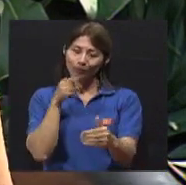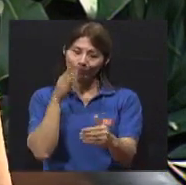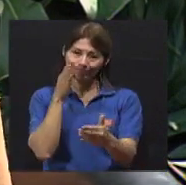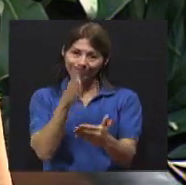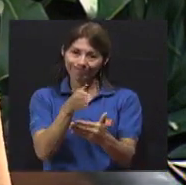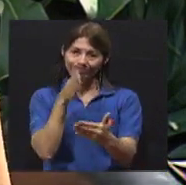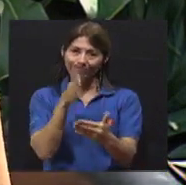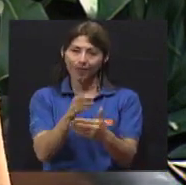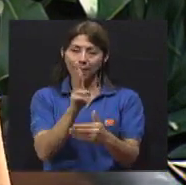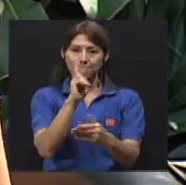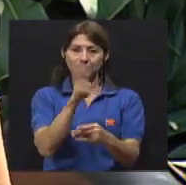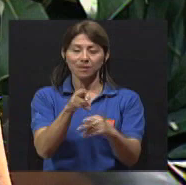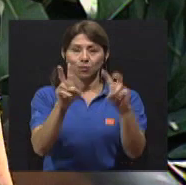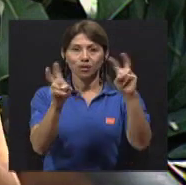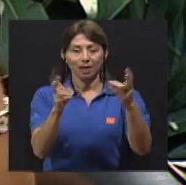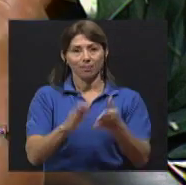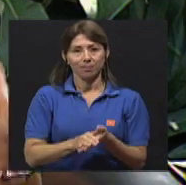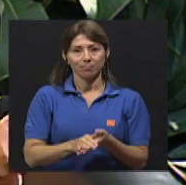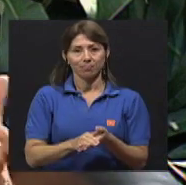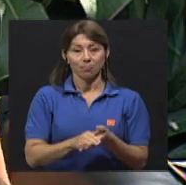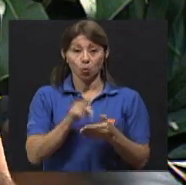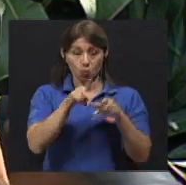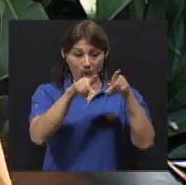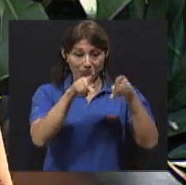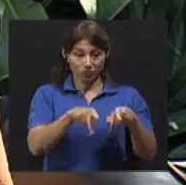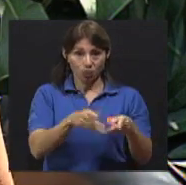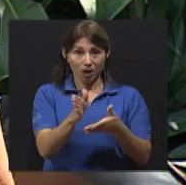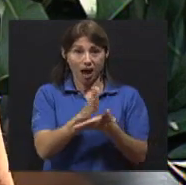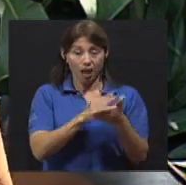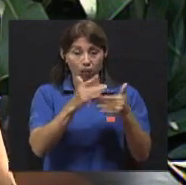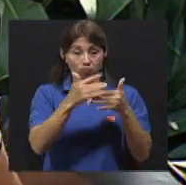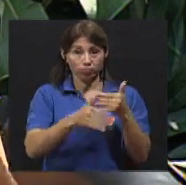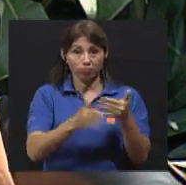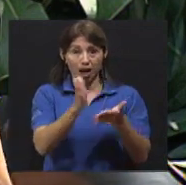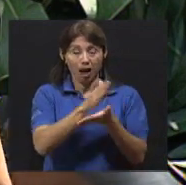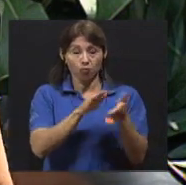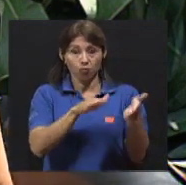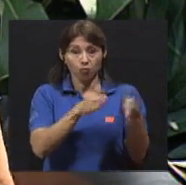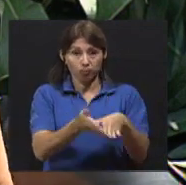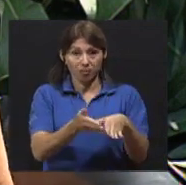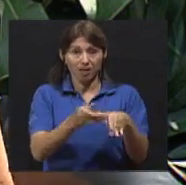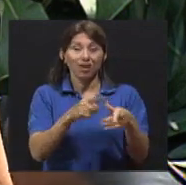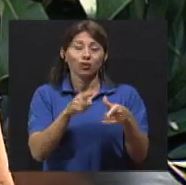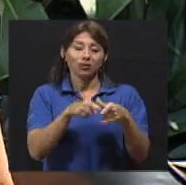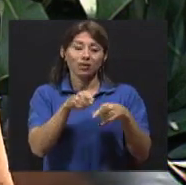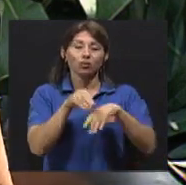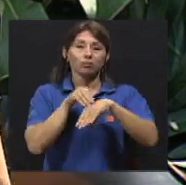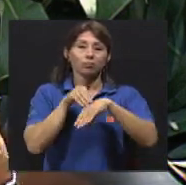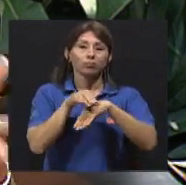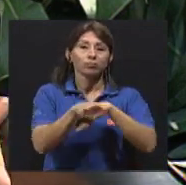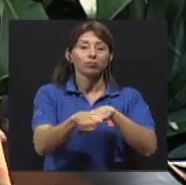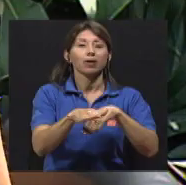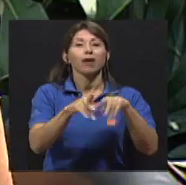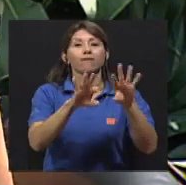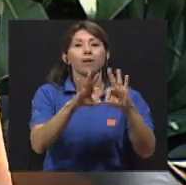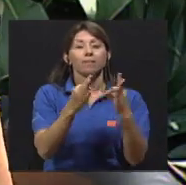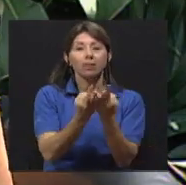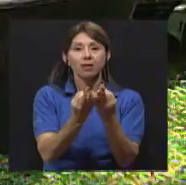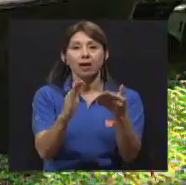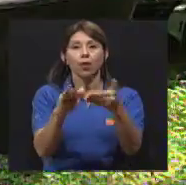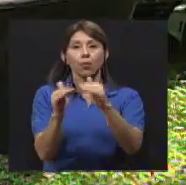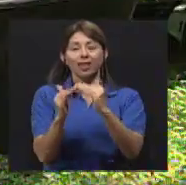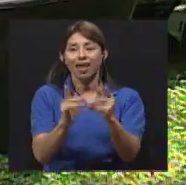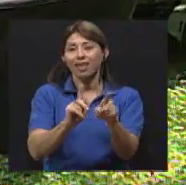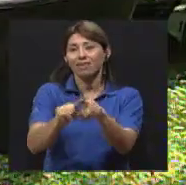Para comunidades afectadas, redes de personas, que va a implicar la muerte, ¿verdad? De una persona en esas condiciones.